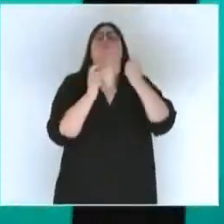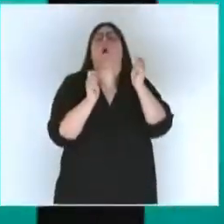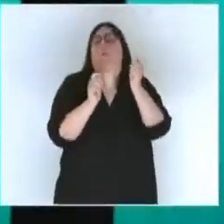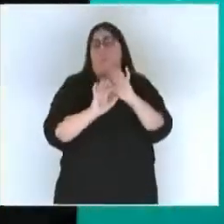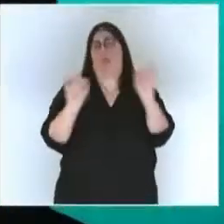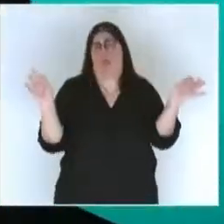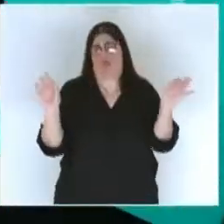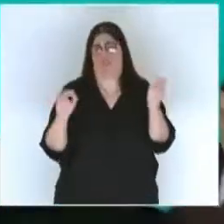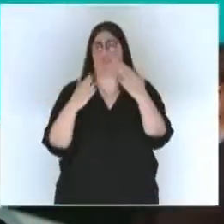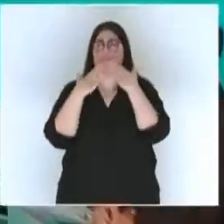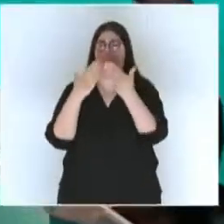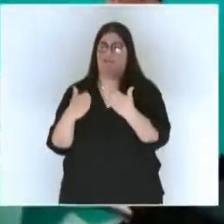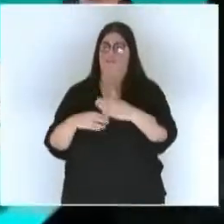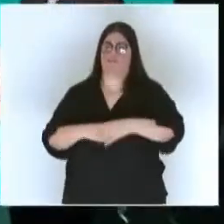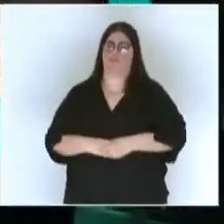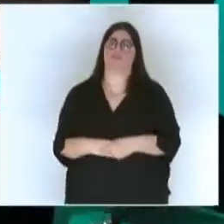Yari Meosi tiene un minuto para cerrar.